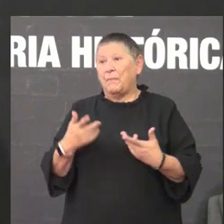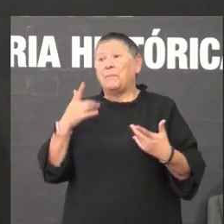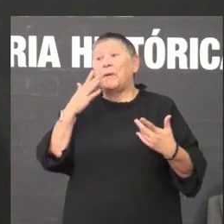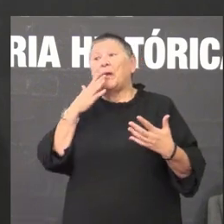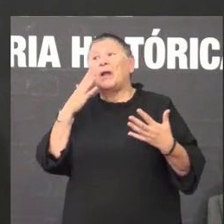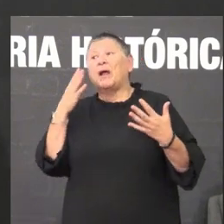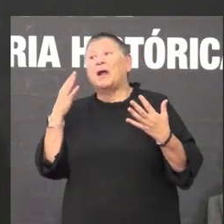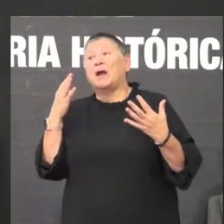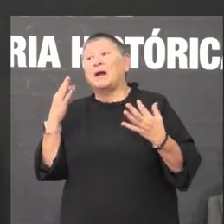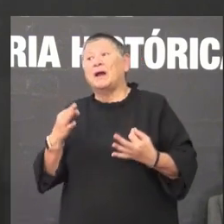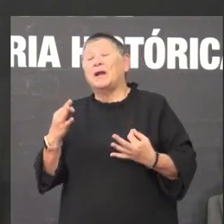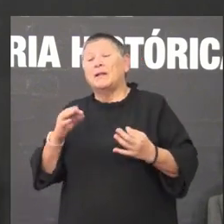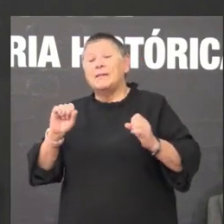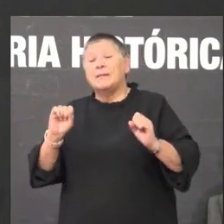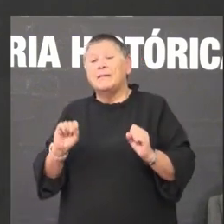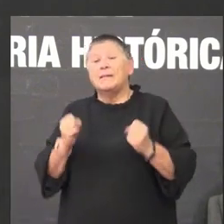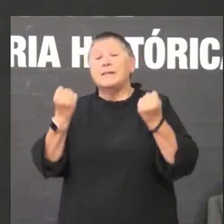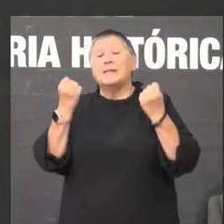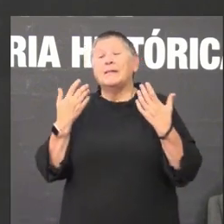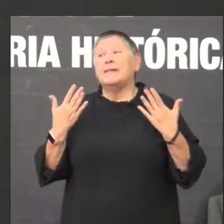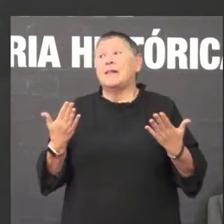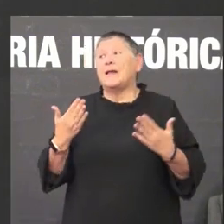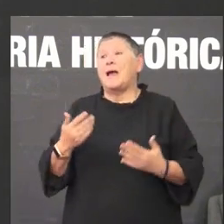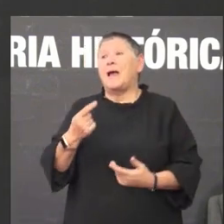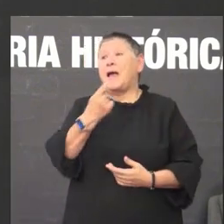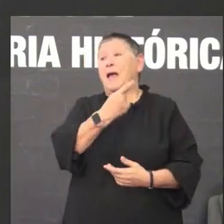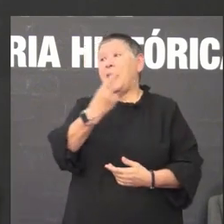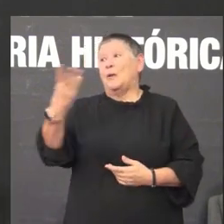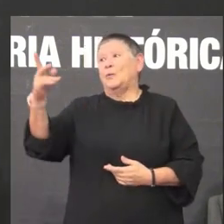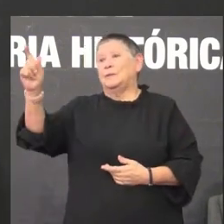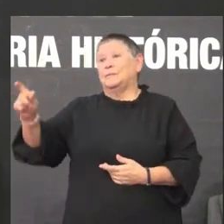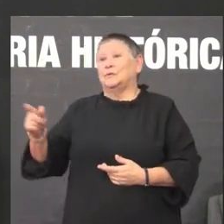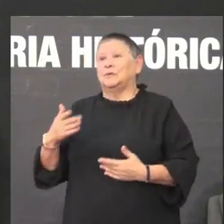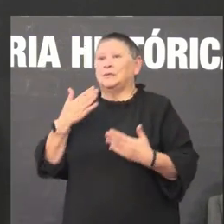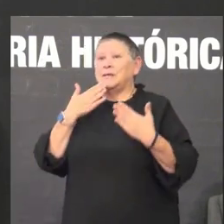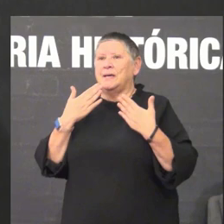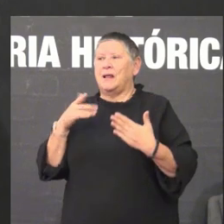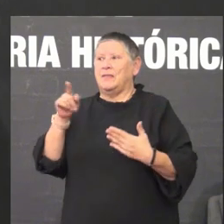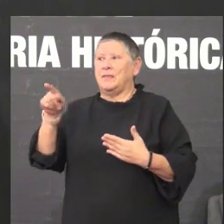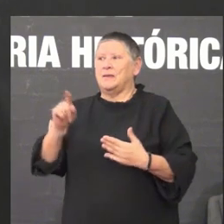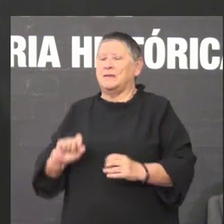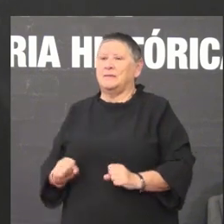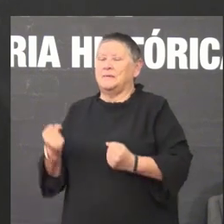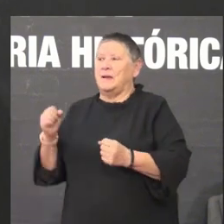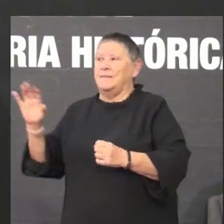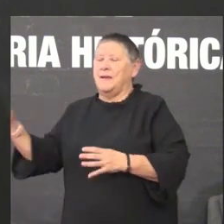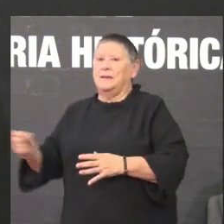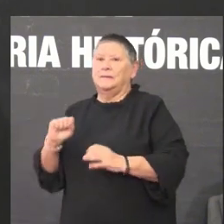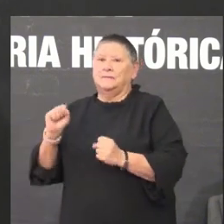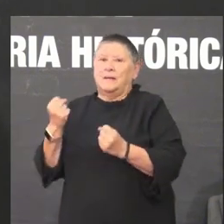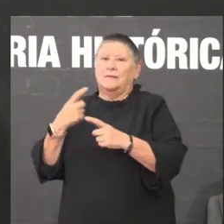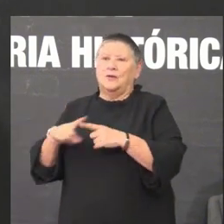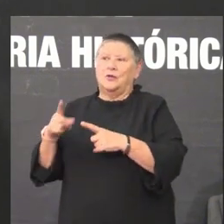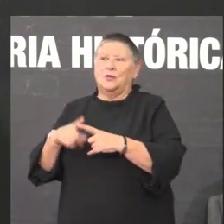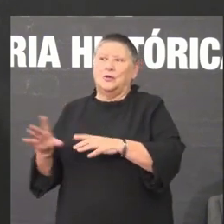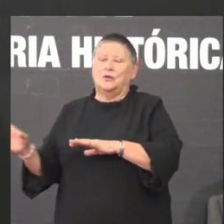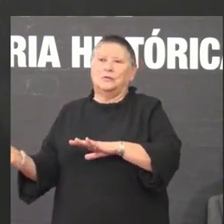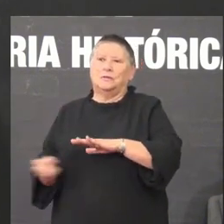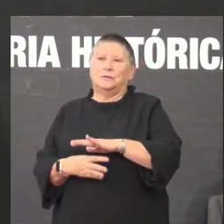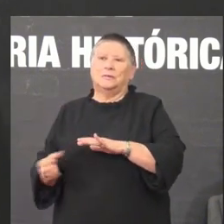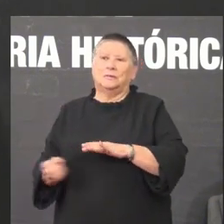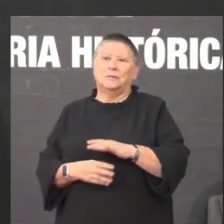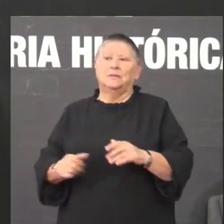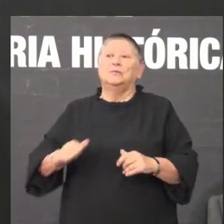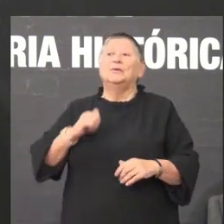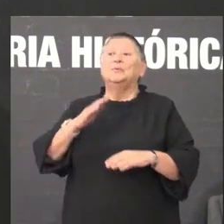sobreviviu é grazas a esforzo heroico de determinadas persoas mas cousas que eran queimadas exclusivamente porque estaban en